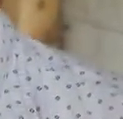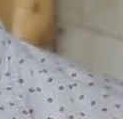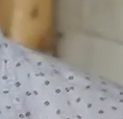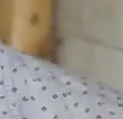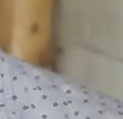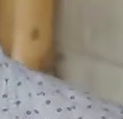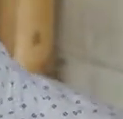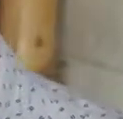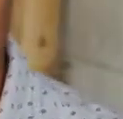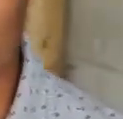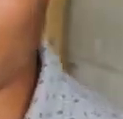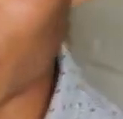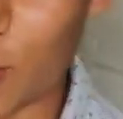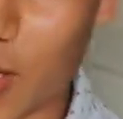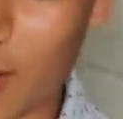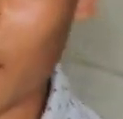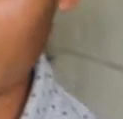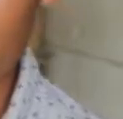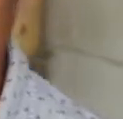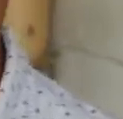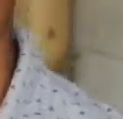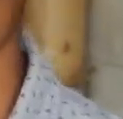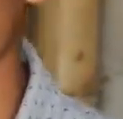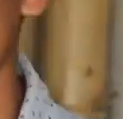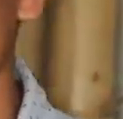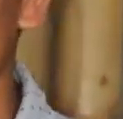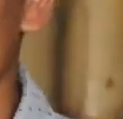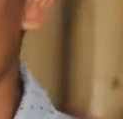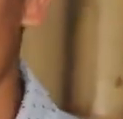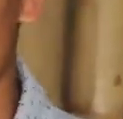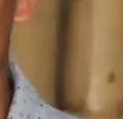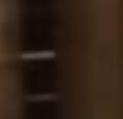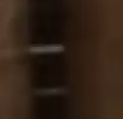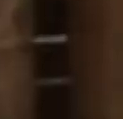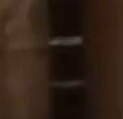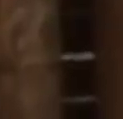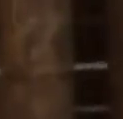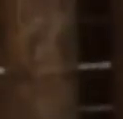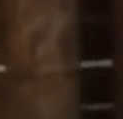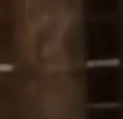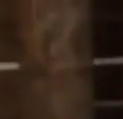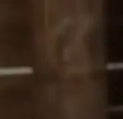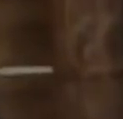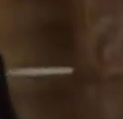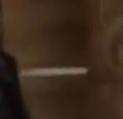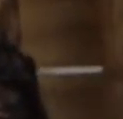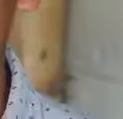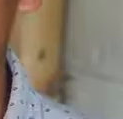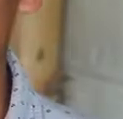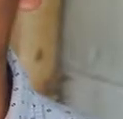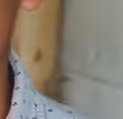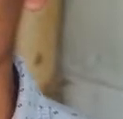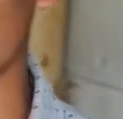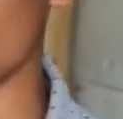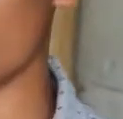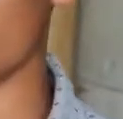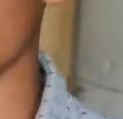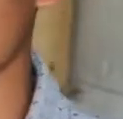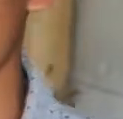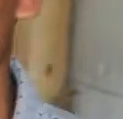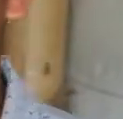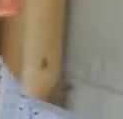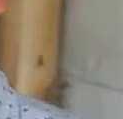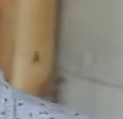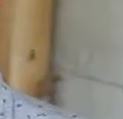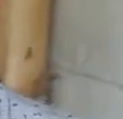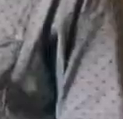Pues yo pienso que no solo se quede en este lugar, sino hacer mi propio emprendimiento tal vez, o junto con